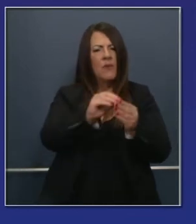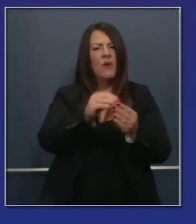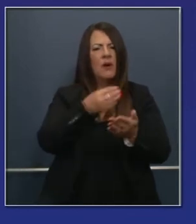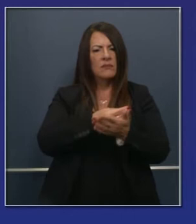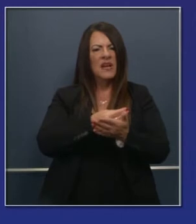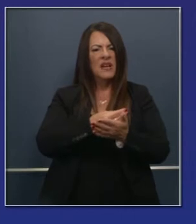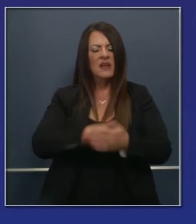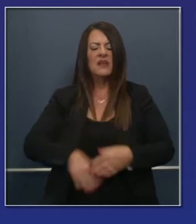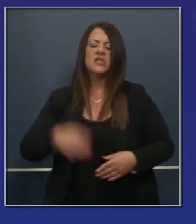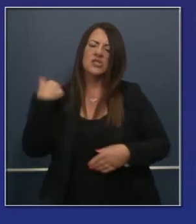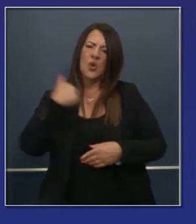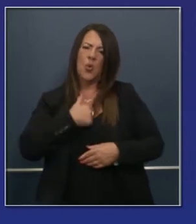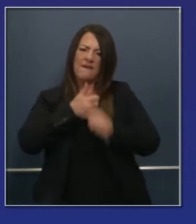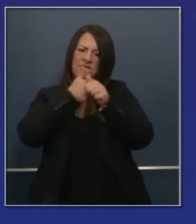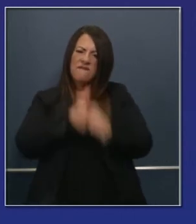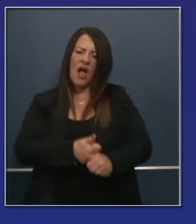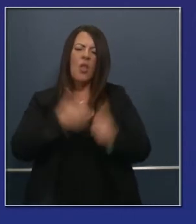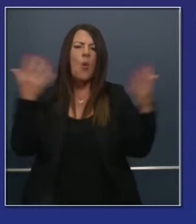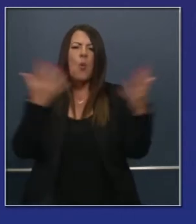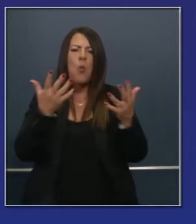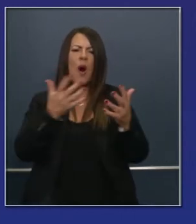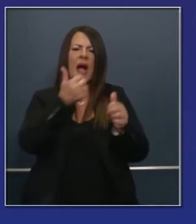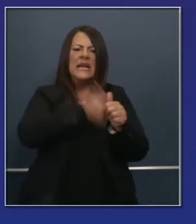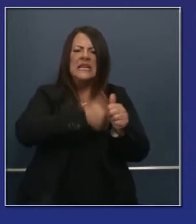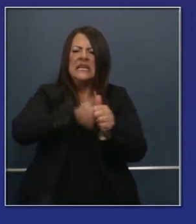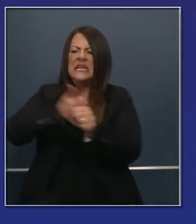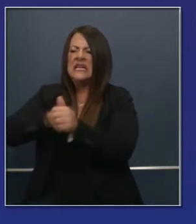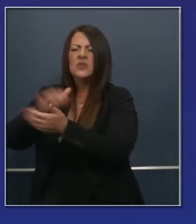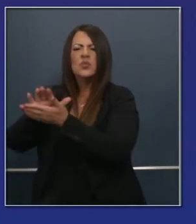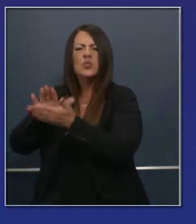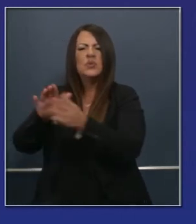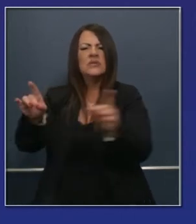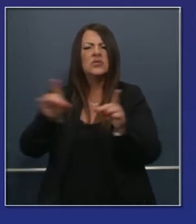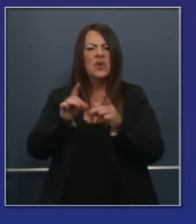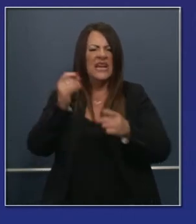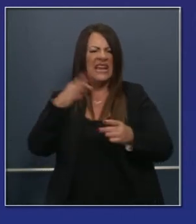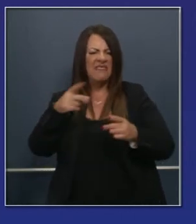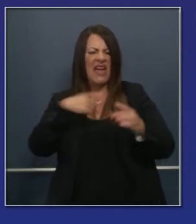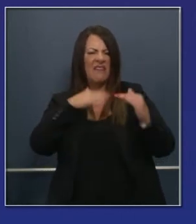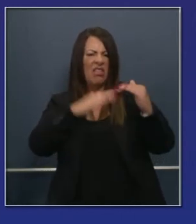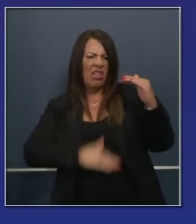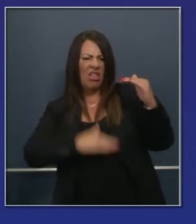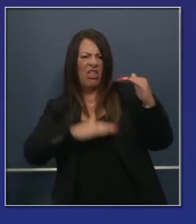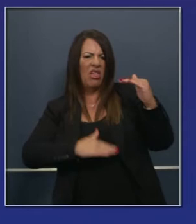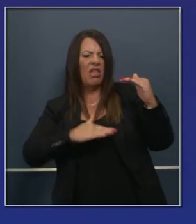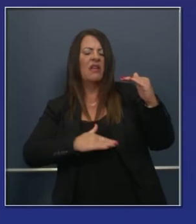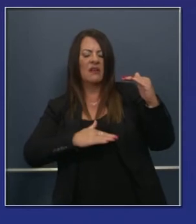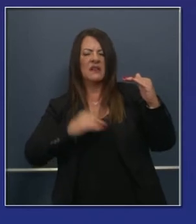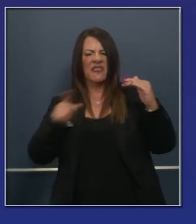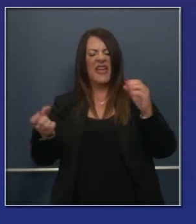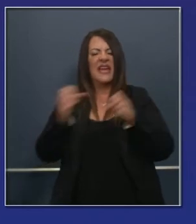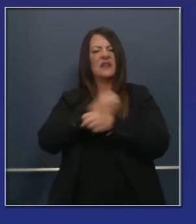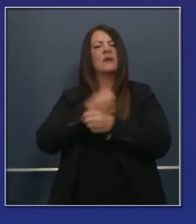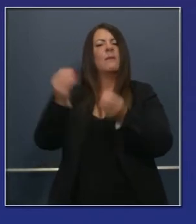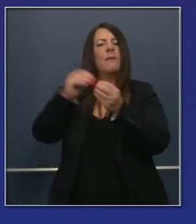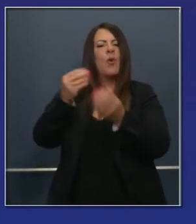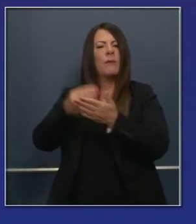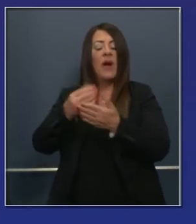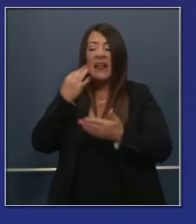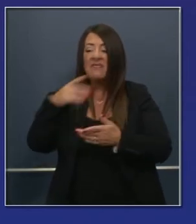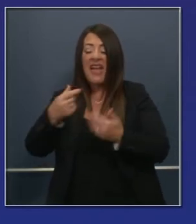CARES, del programa CARES. El 81% de esos fondos queríamos que fueran asignados a estudiantes con